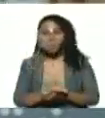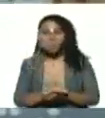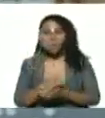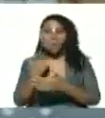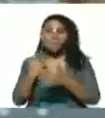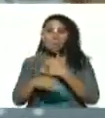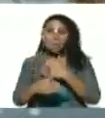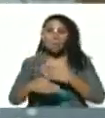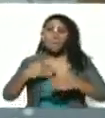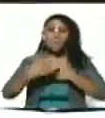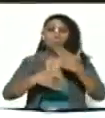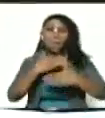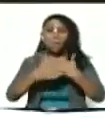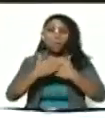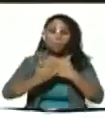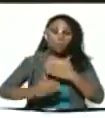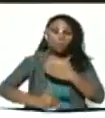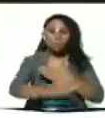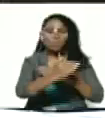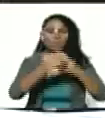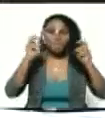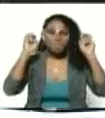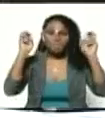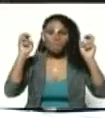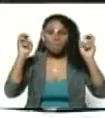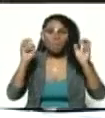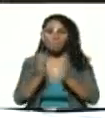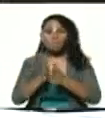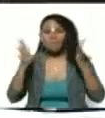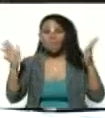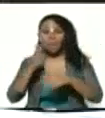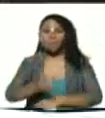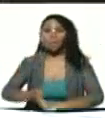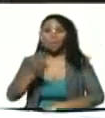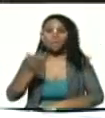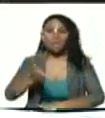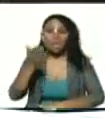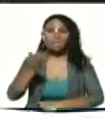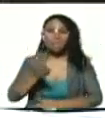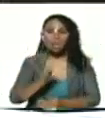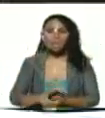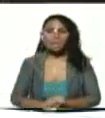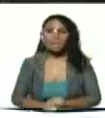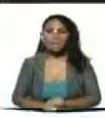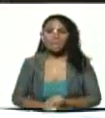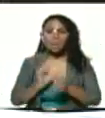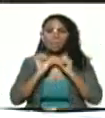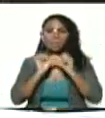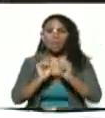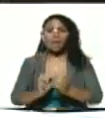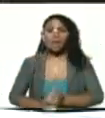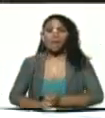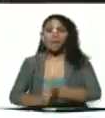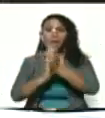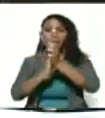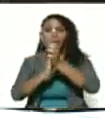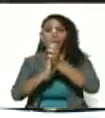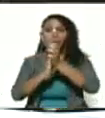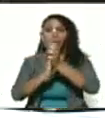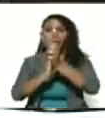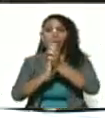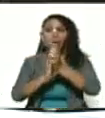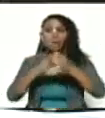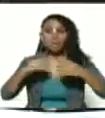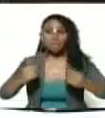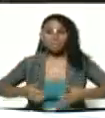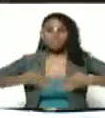avanzando en todos estos temas de gran importancia hay que mantener el liderazgo la